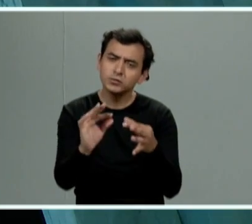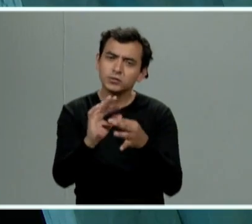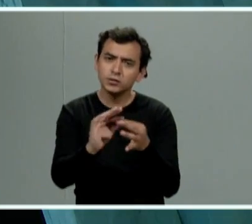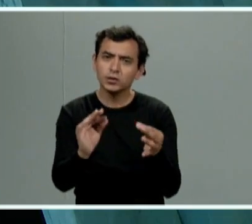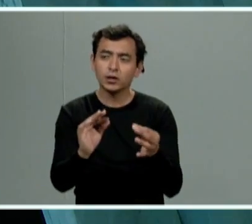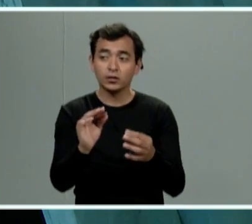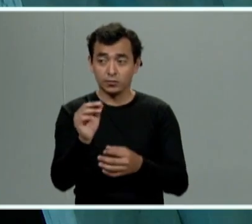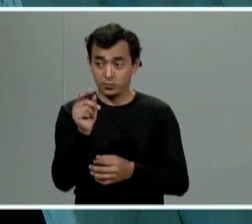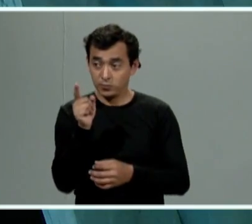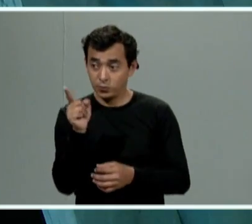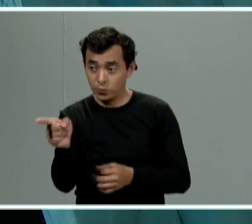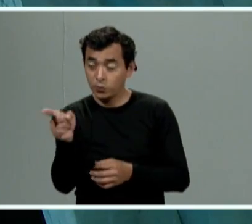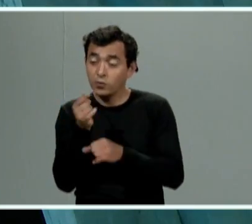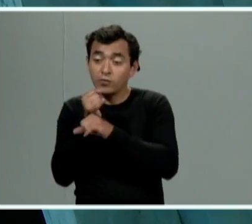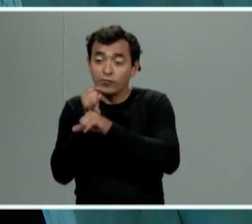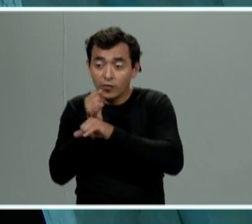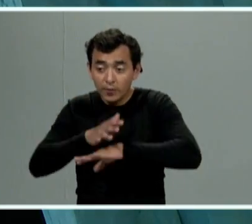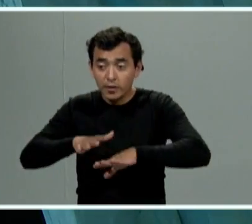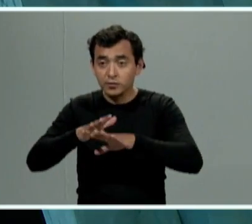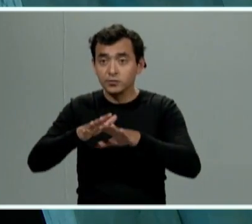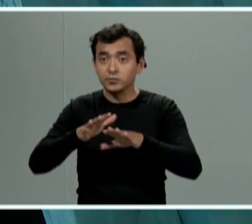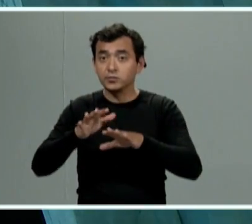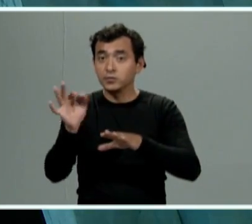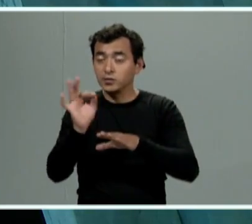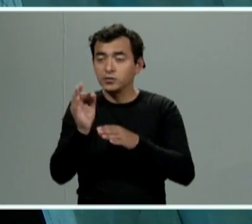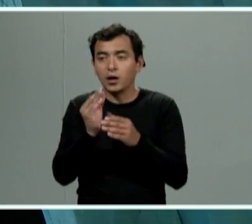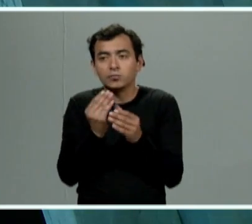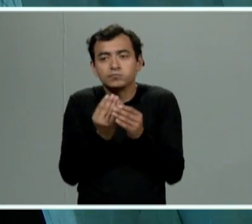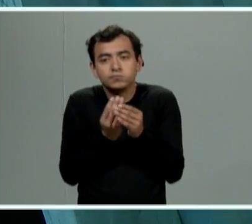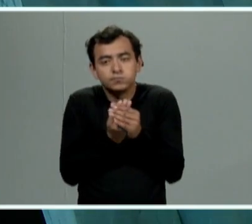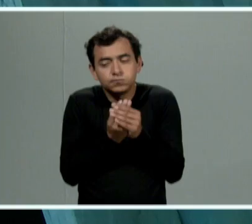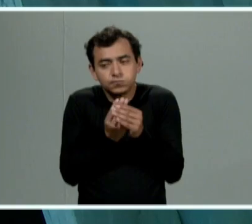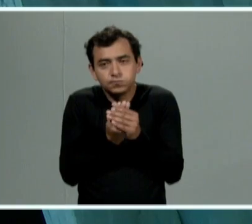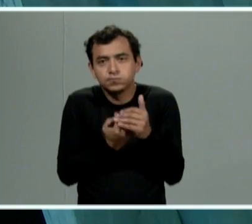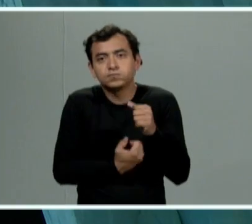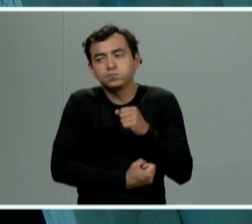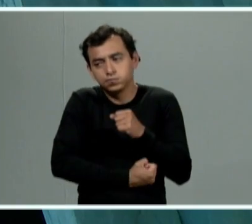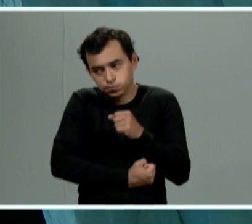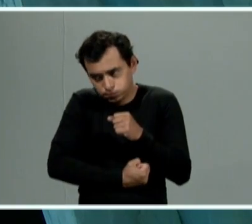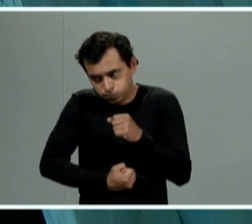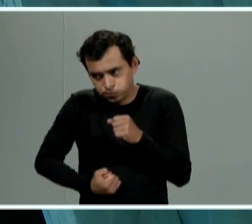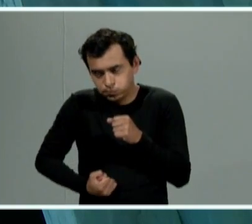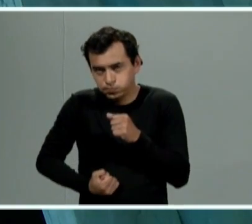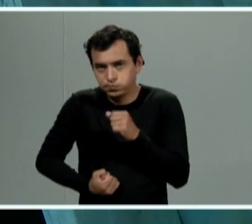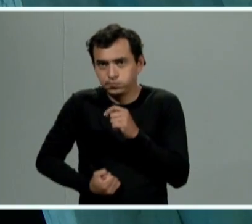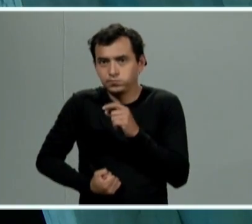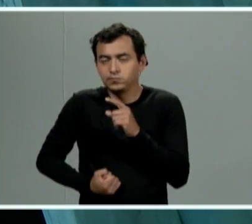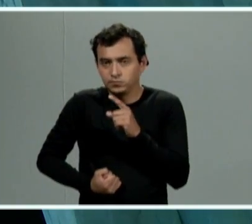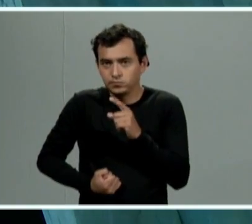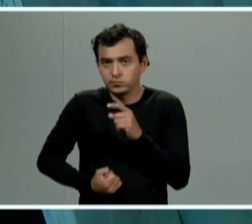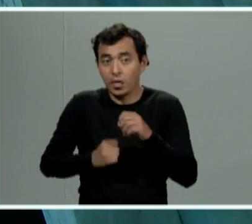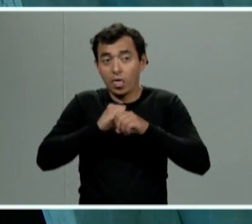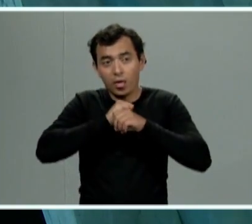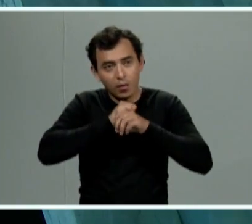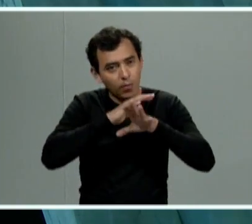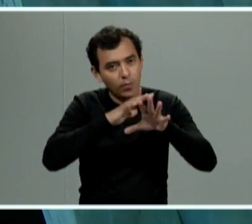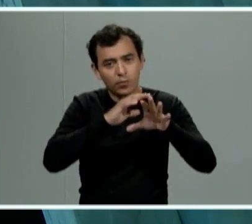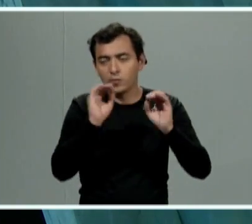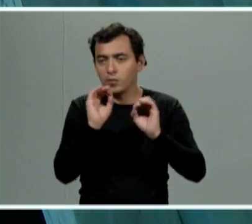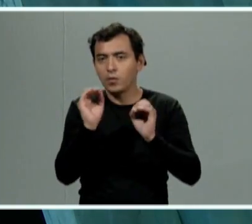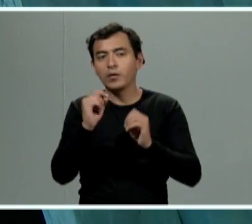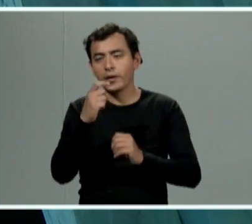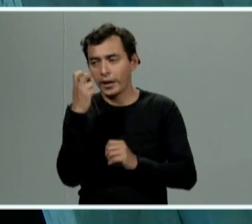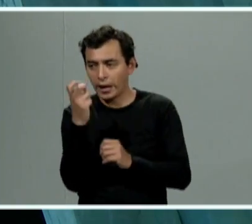que sus sus datos este pueden estar en la secrecía obviamente hay datos que nosotros vamos a ocupar para llevar a cabo la imputación